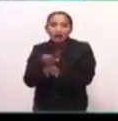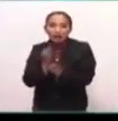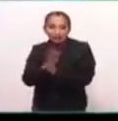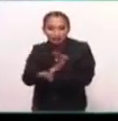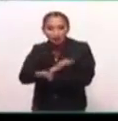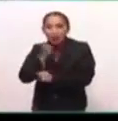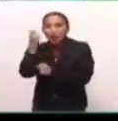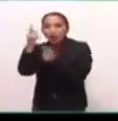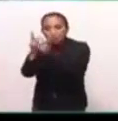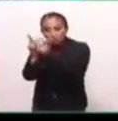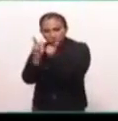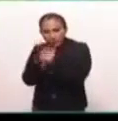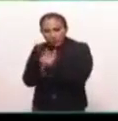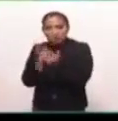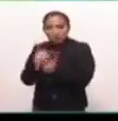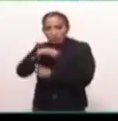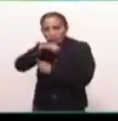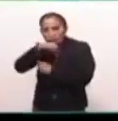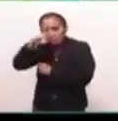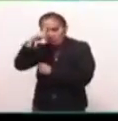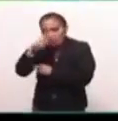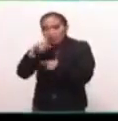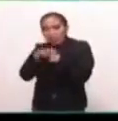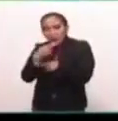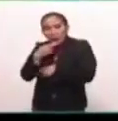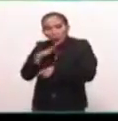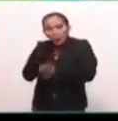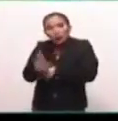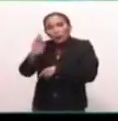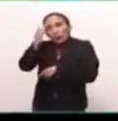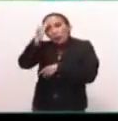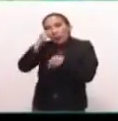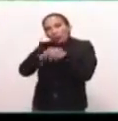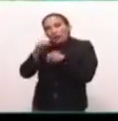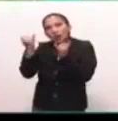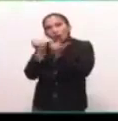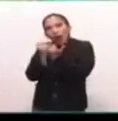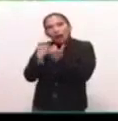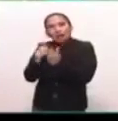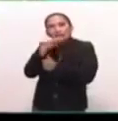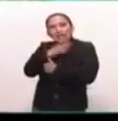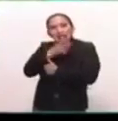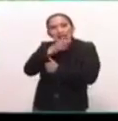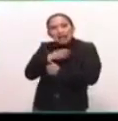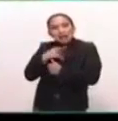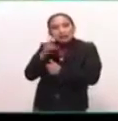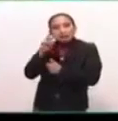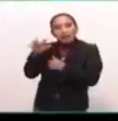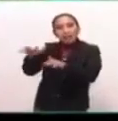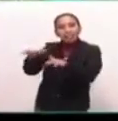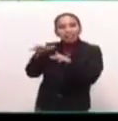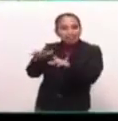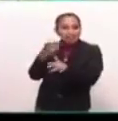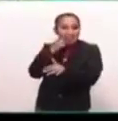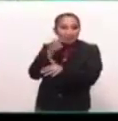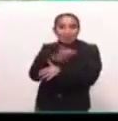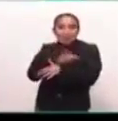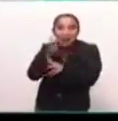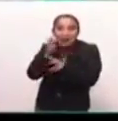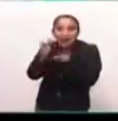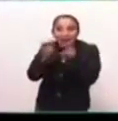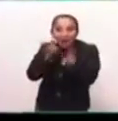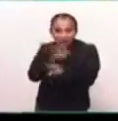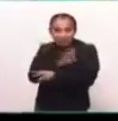grupos de la mexicanidad siguen preservando esta memoria y nos deleitan, por decirlo de alguna